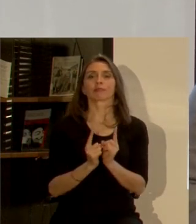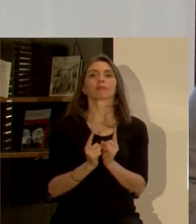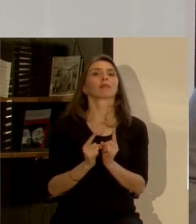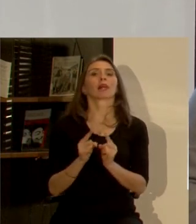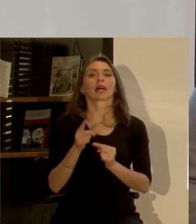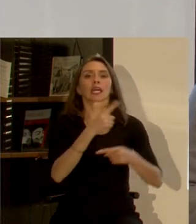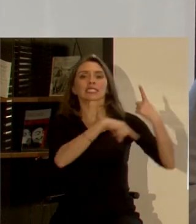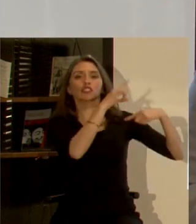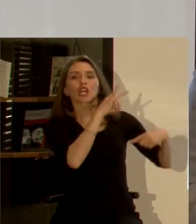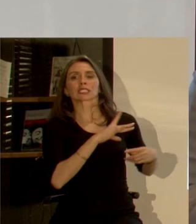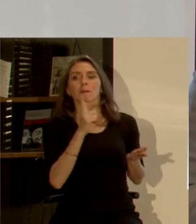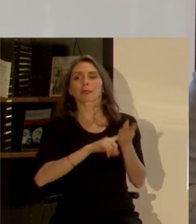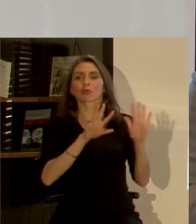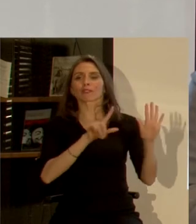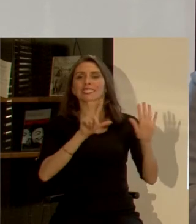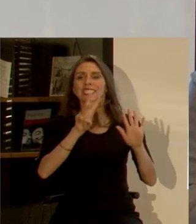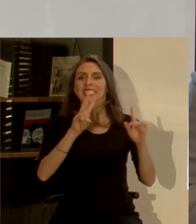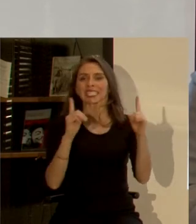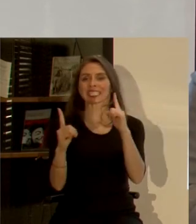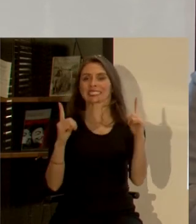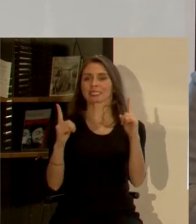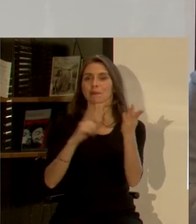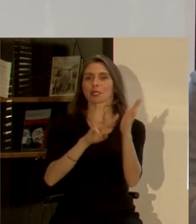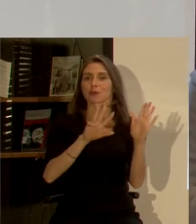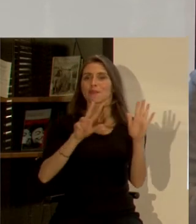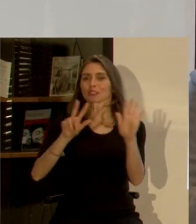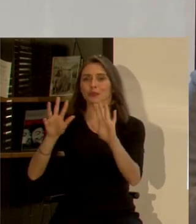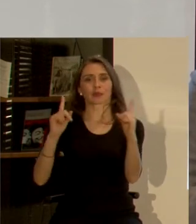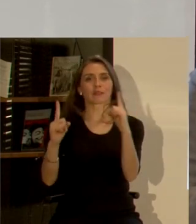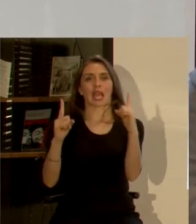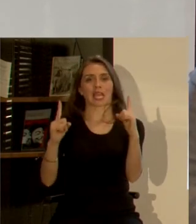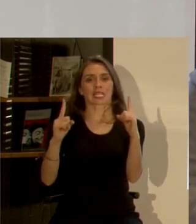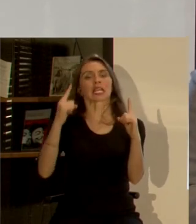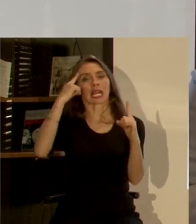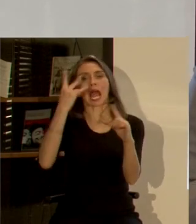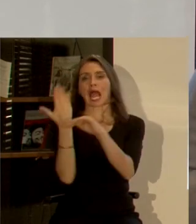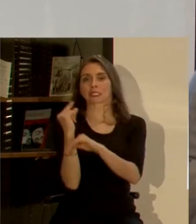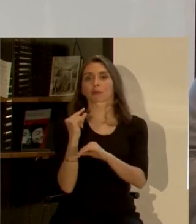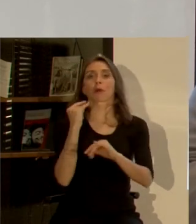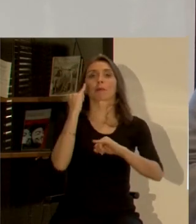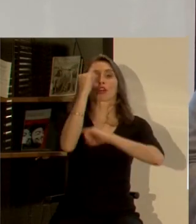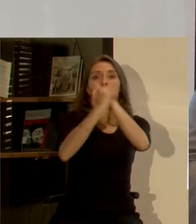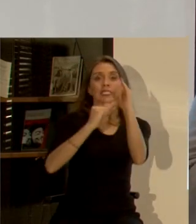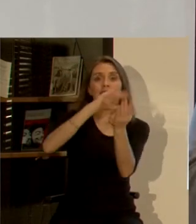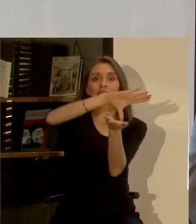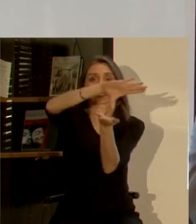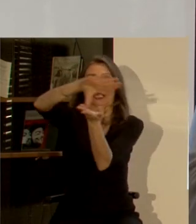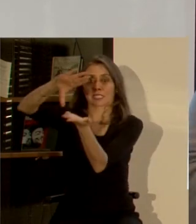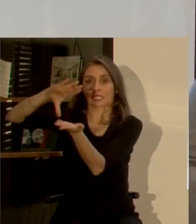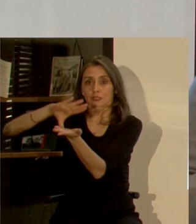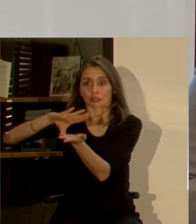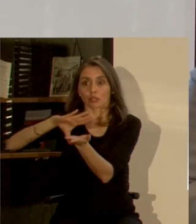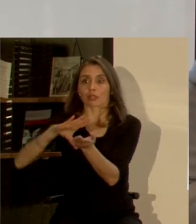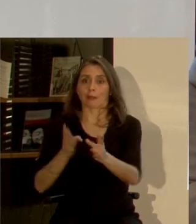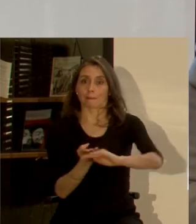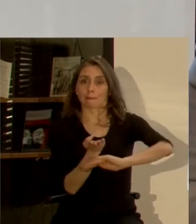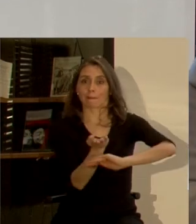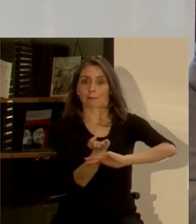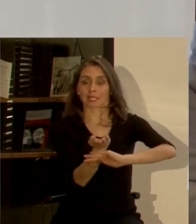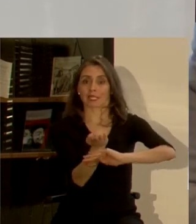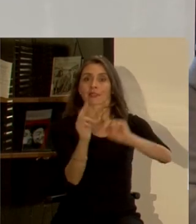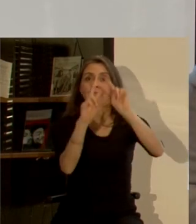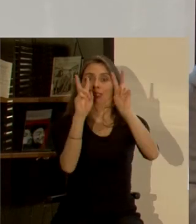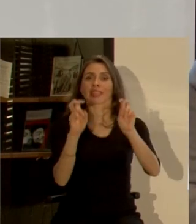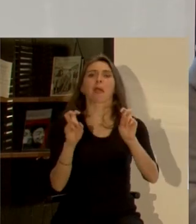nuestra historia reciente pero generalmente o a nivel internacional lo que uno opina o lo que se le pide a